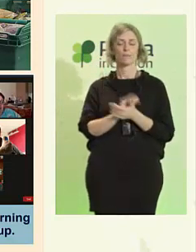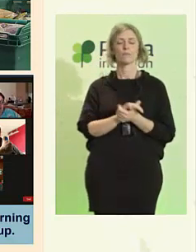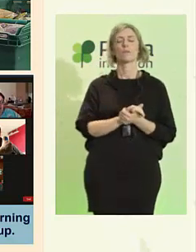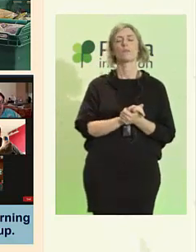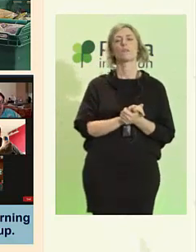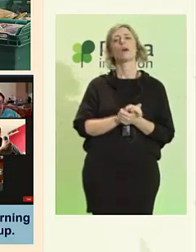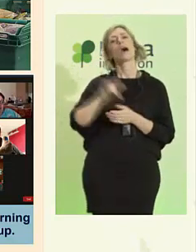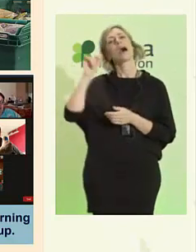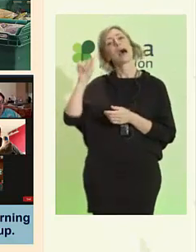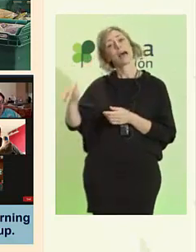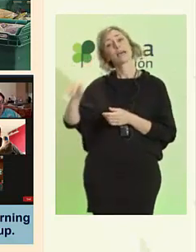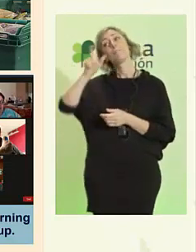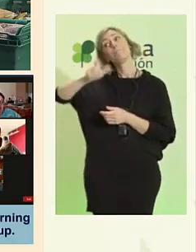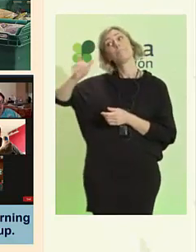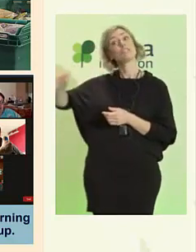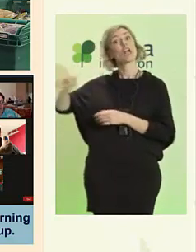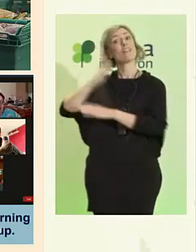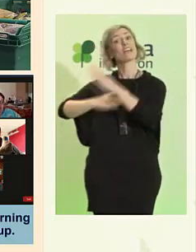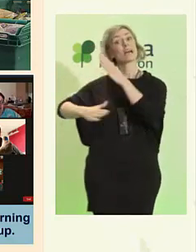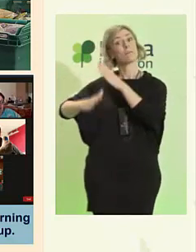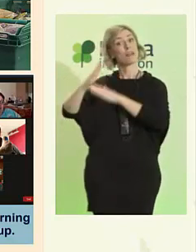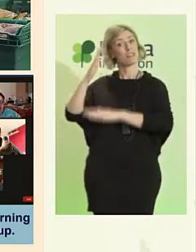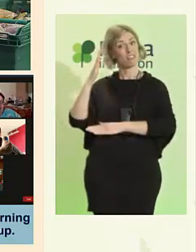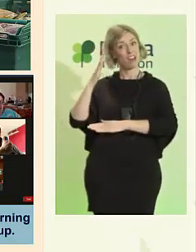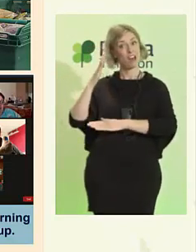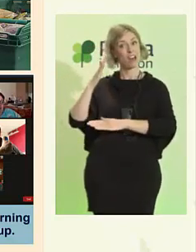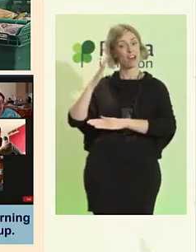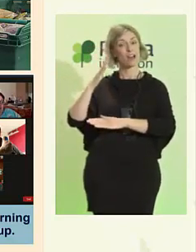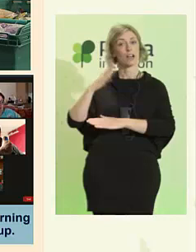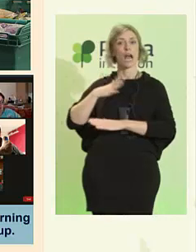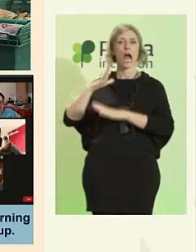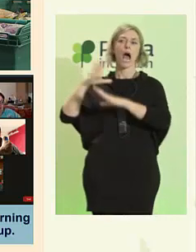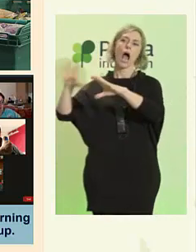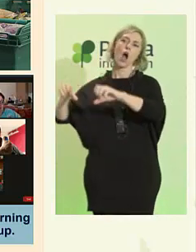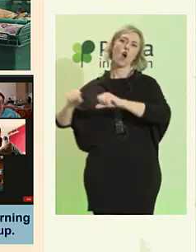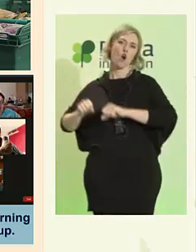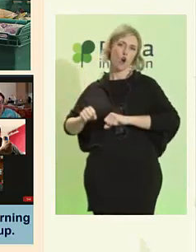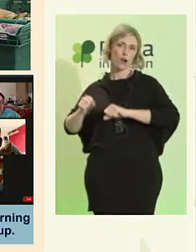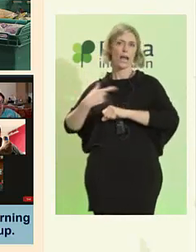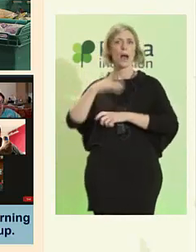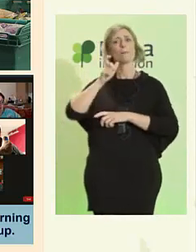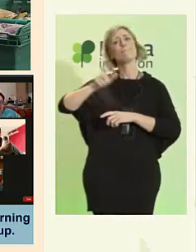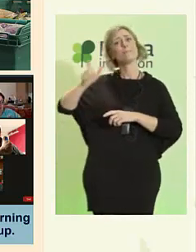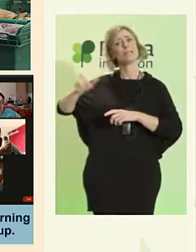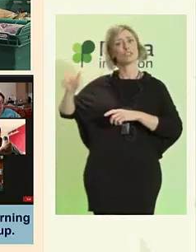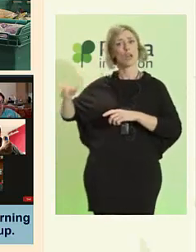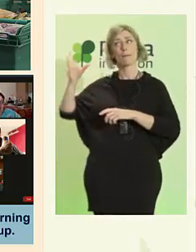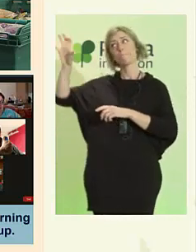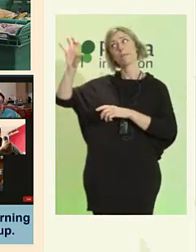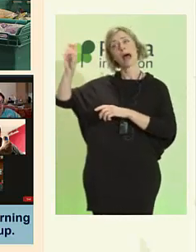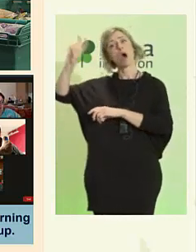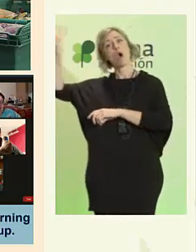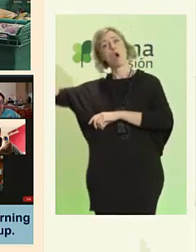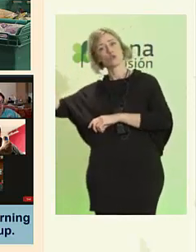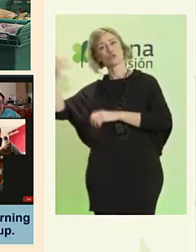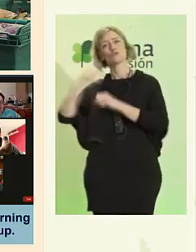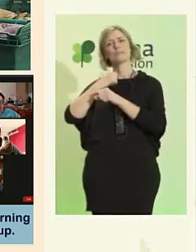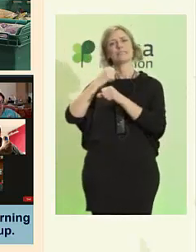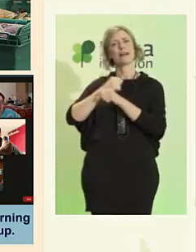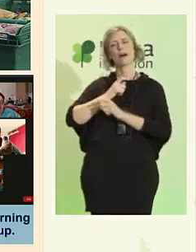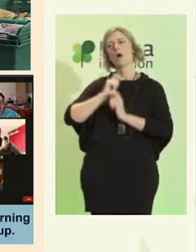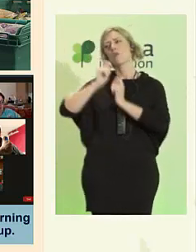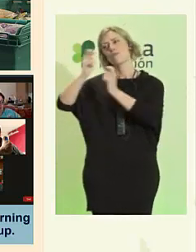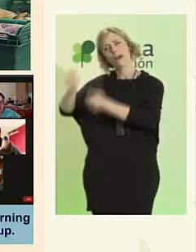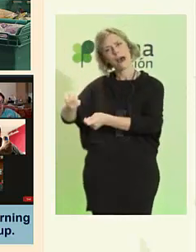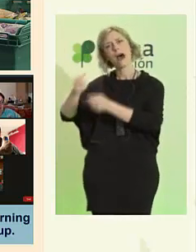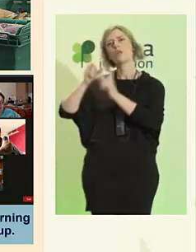discapacidad acogen a refugiados, les dan trabajo, los educan, les dan apoyo